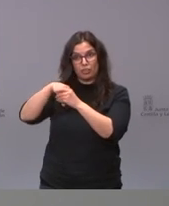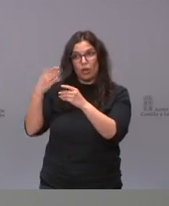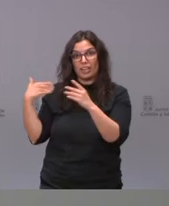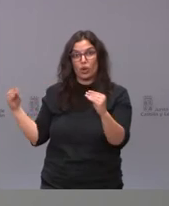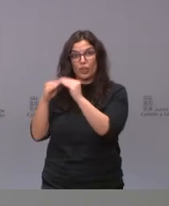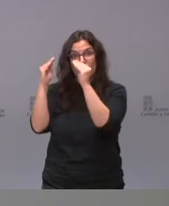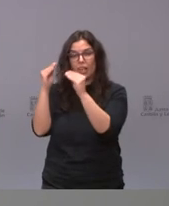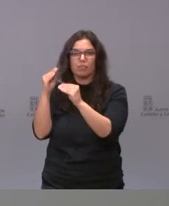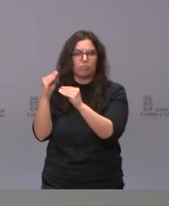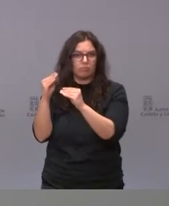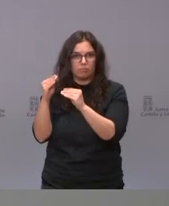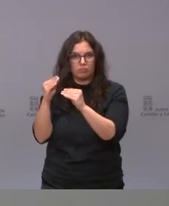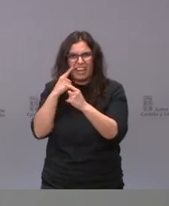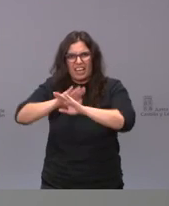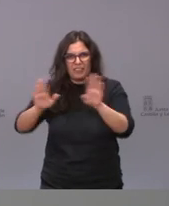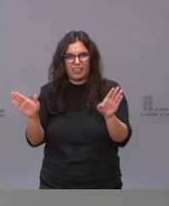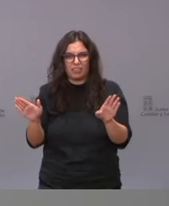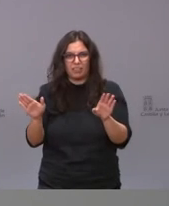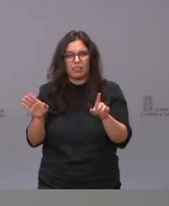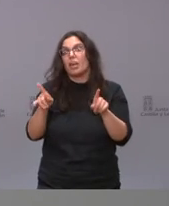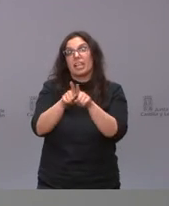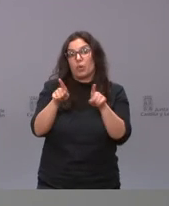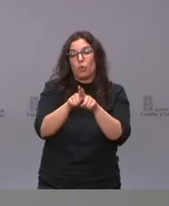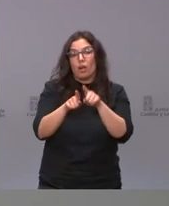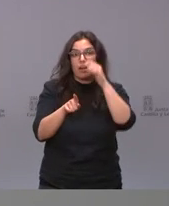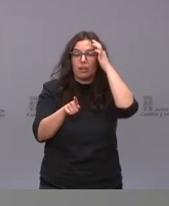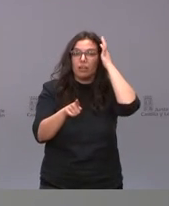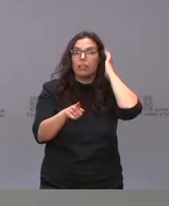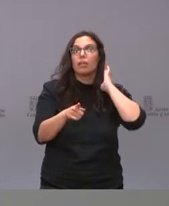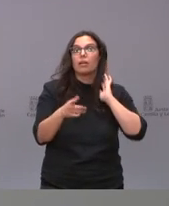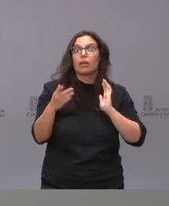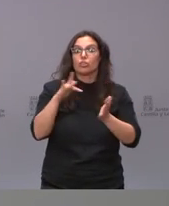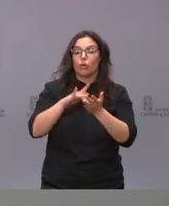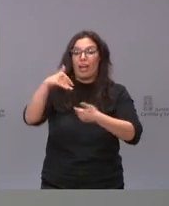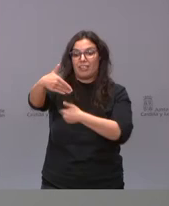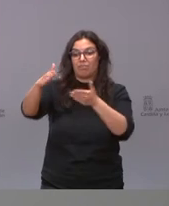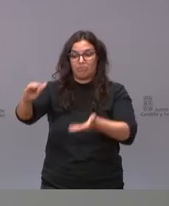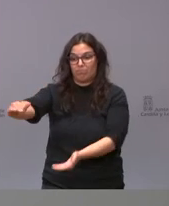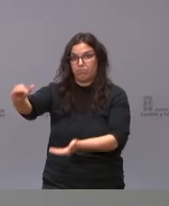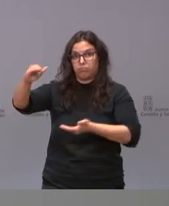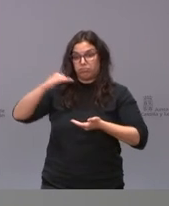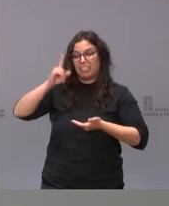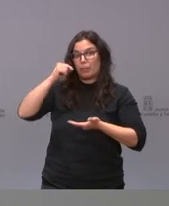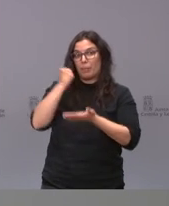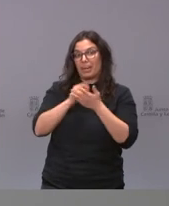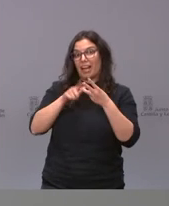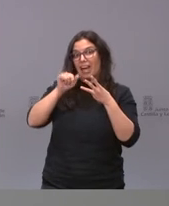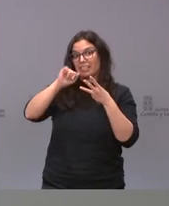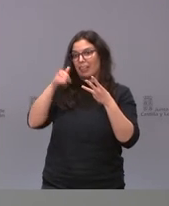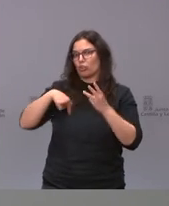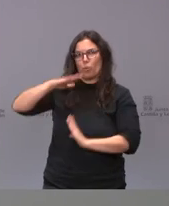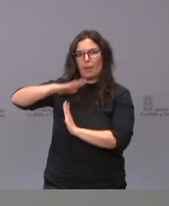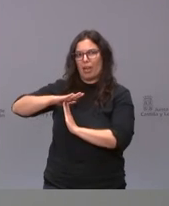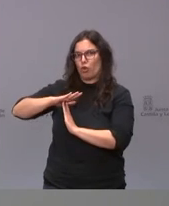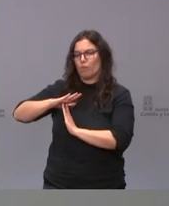de la misma manera que no jugó ningún papel cuando inmovilizamos un lote determinado también de AstraZeneca porque había una